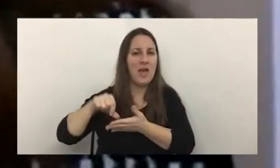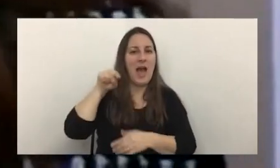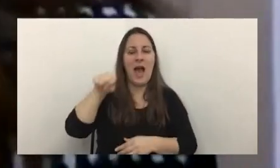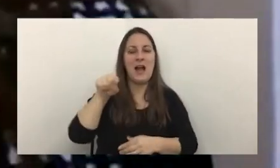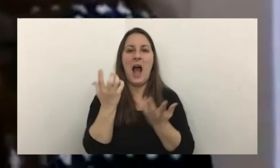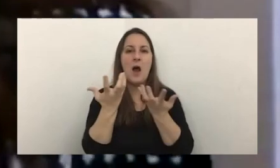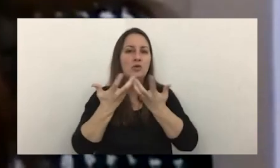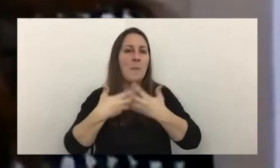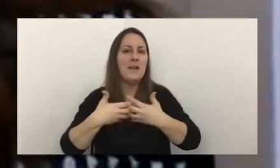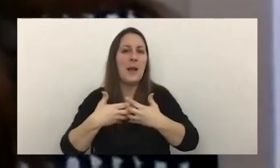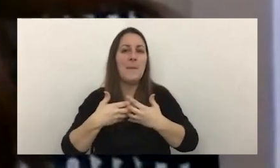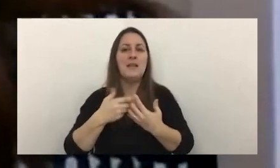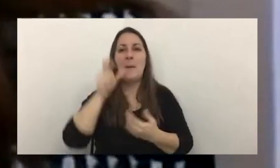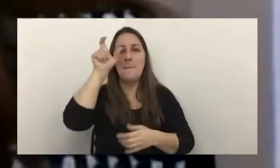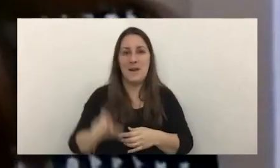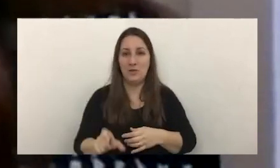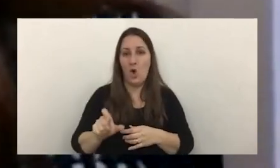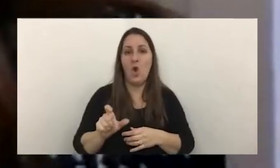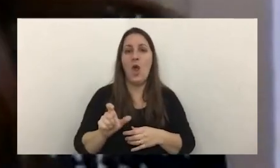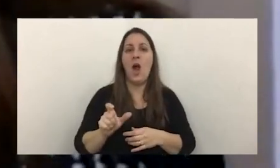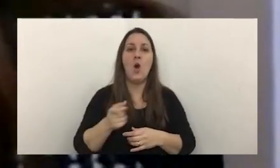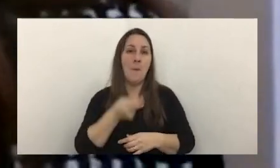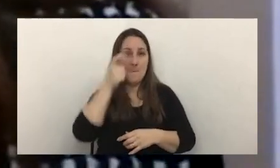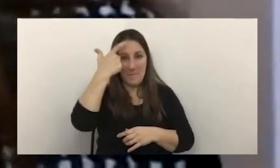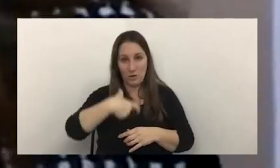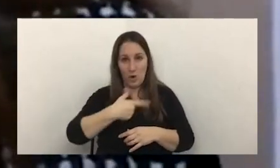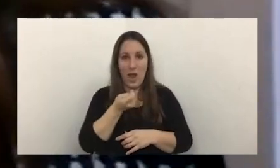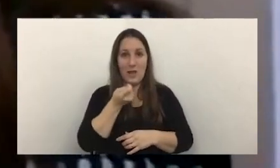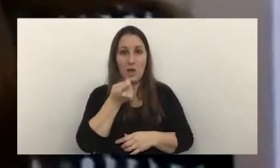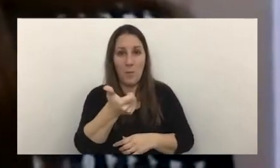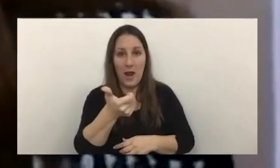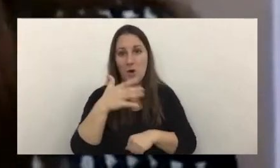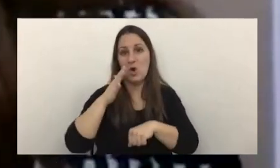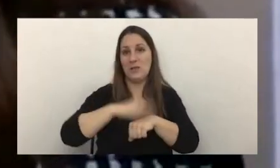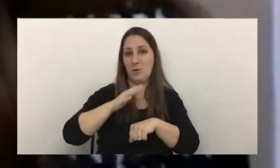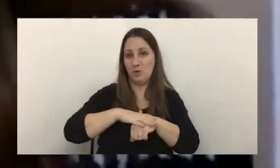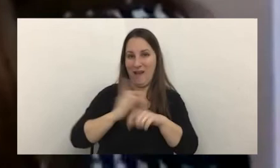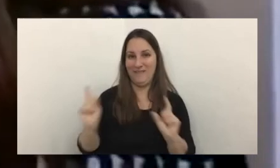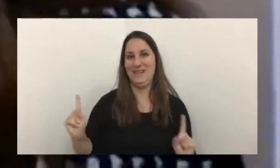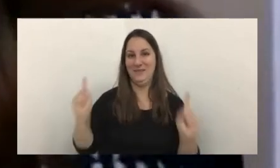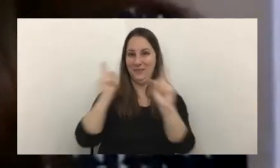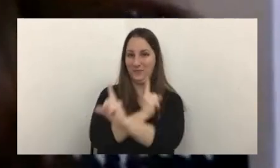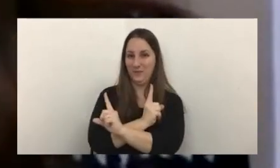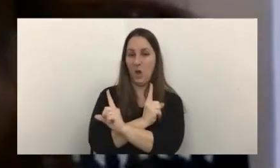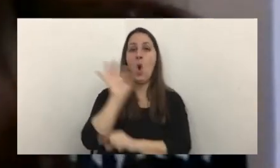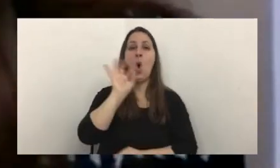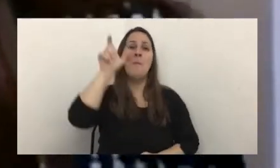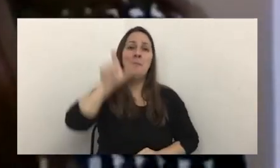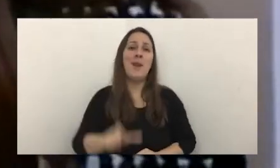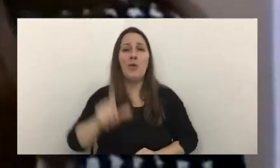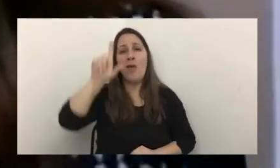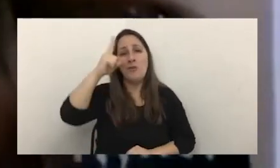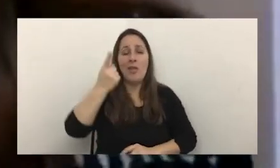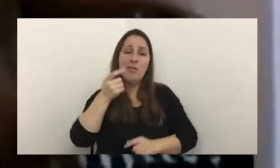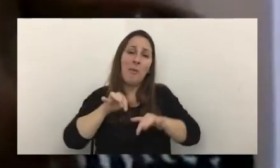por el que hizo la operación como comprador por responsable sustituto o aquel inocente que opera